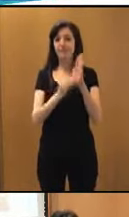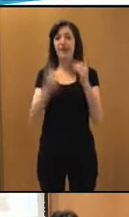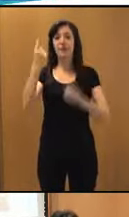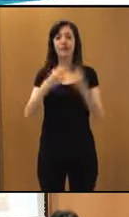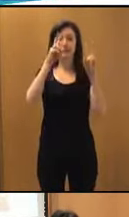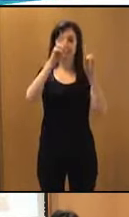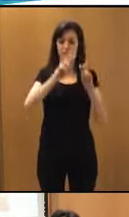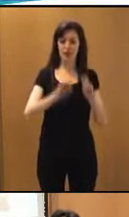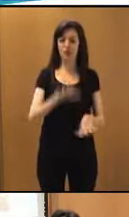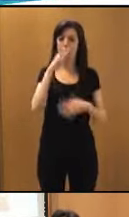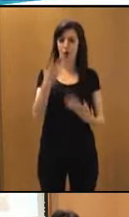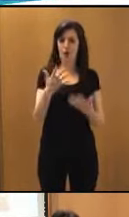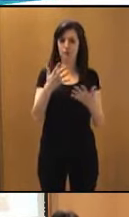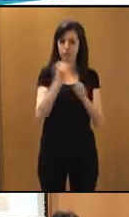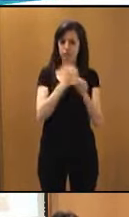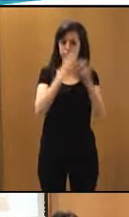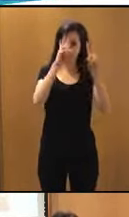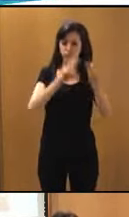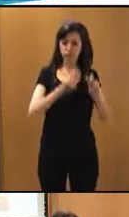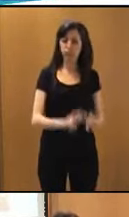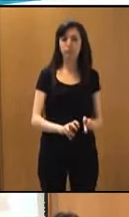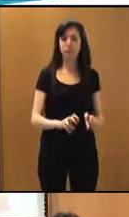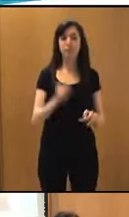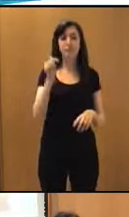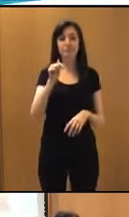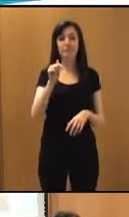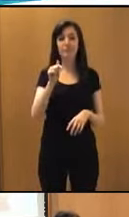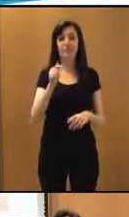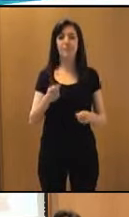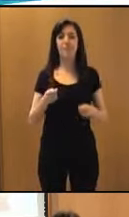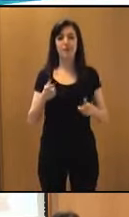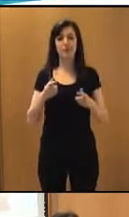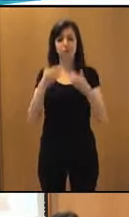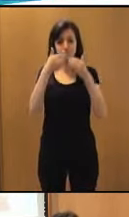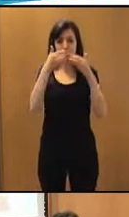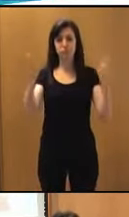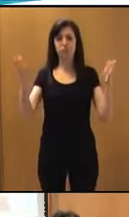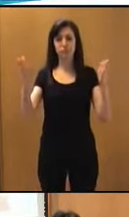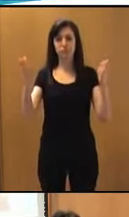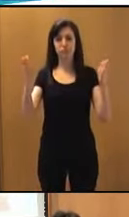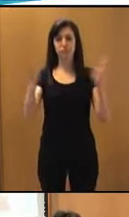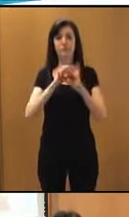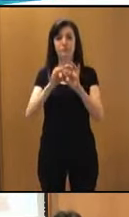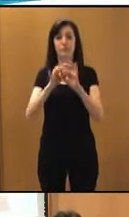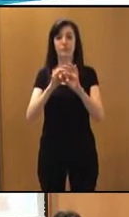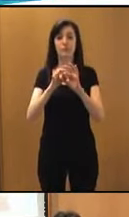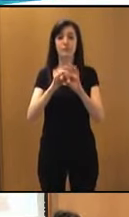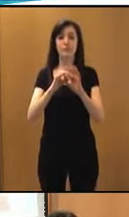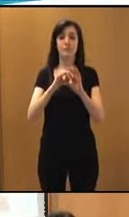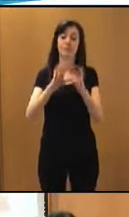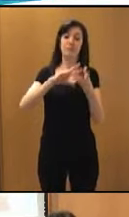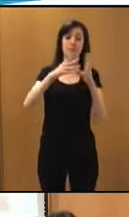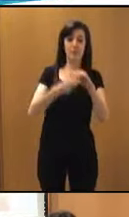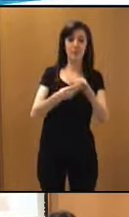que se están llevando a cabo y que abren un nuevo camino sobre posibles aplicaciones para personas o